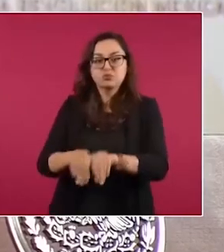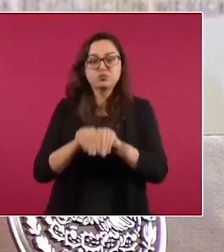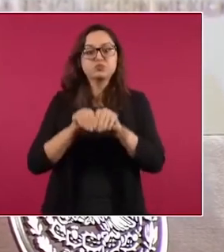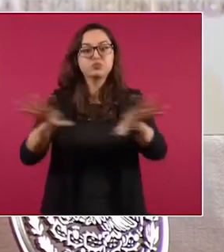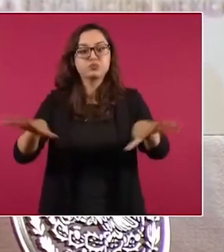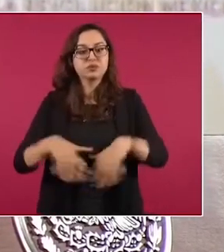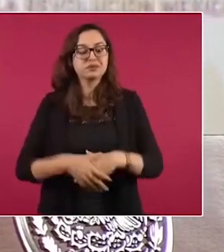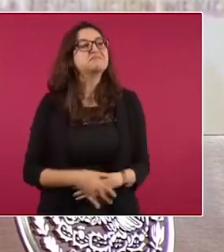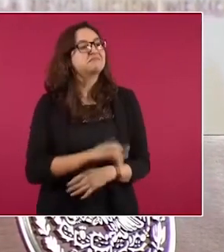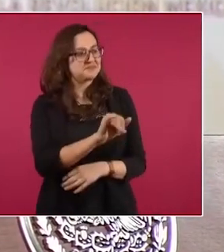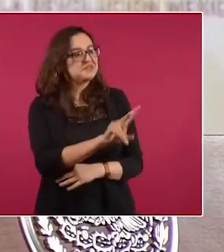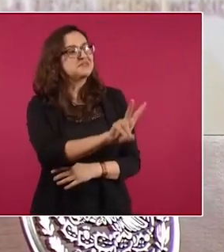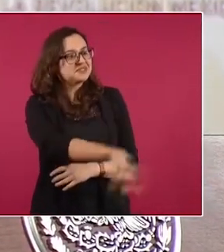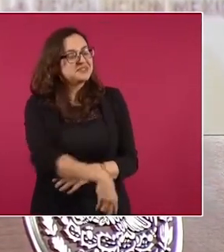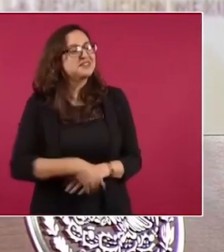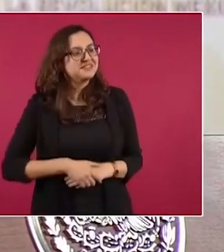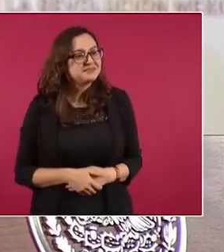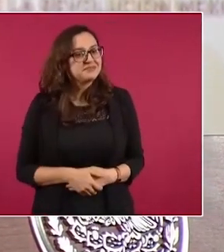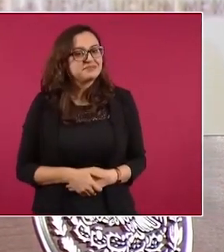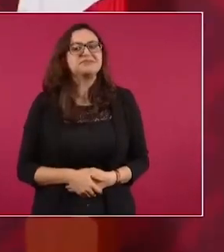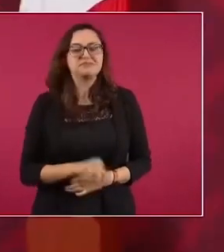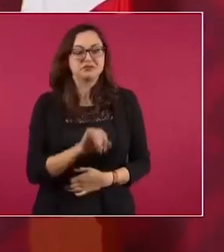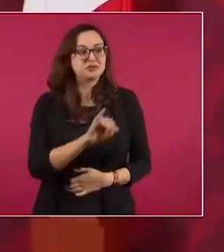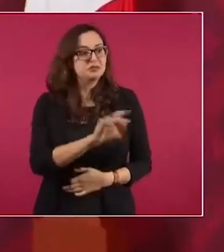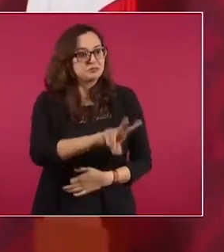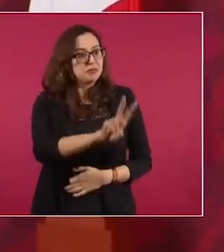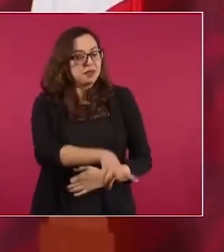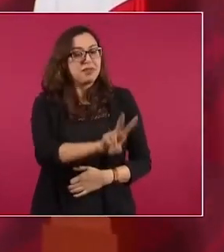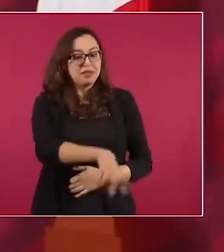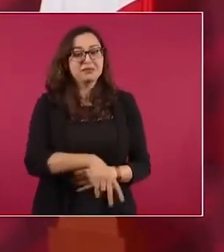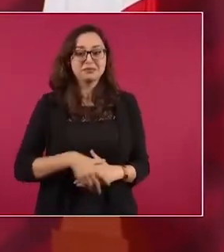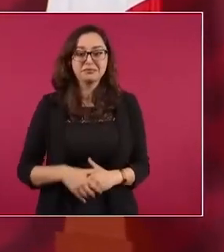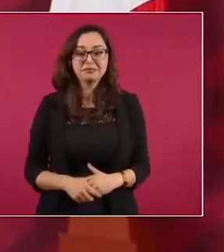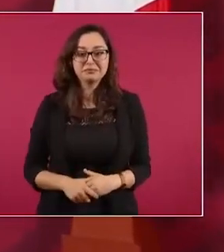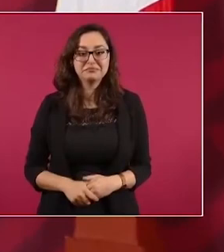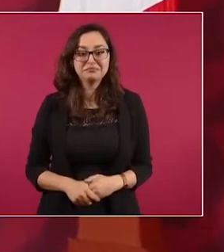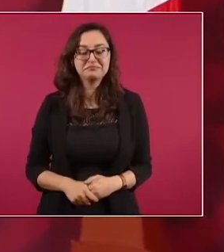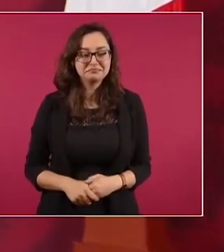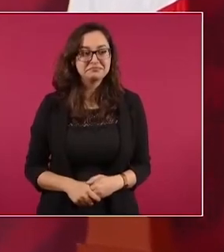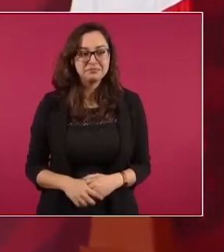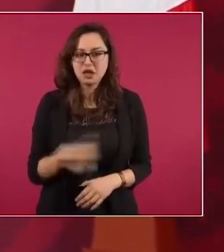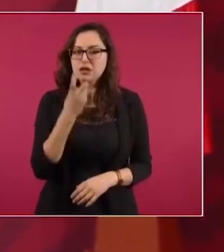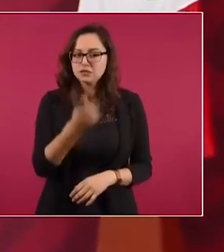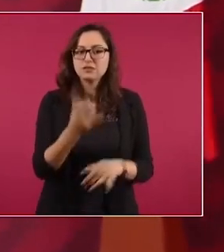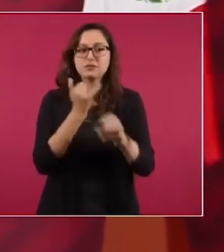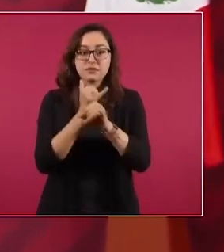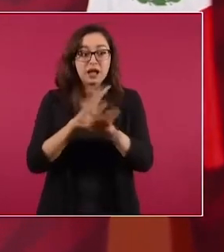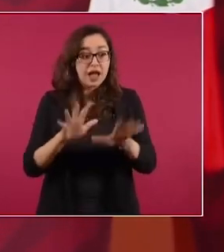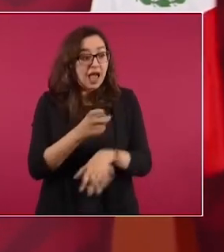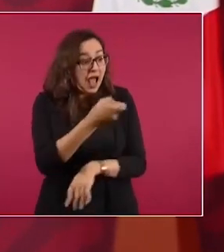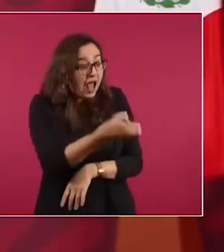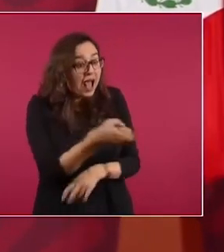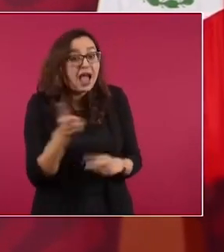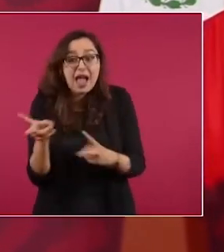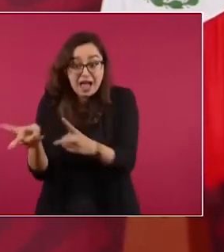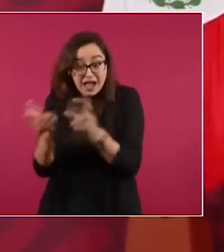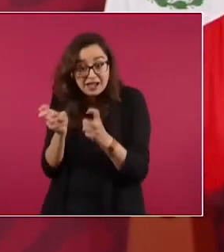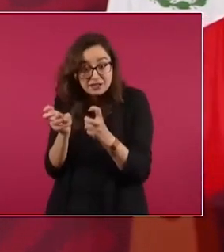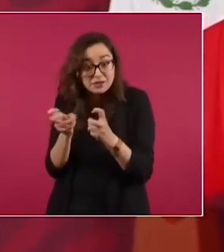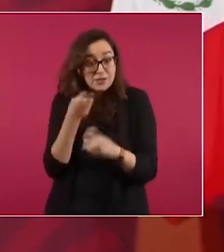¿Qué es cierto? ¿Es cierto eso? Sí. Ah, ¿de ahí salió?